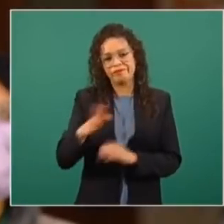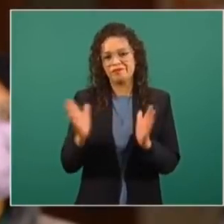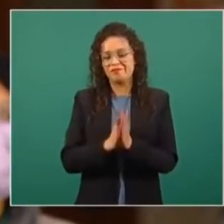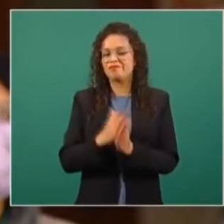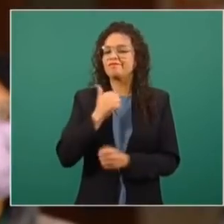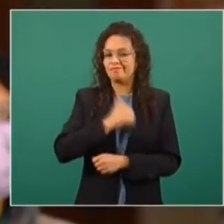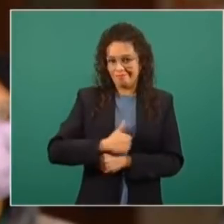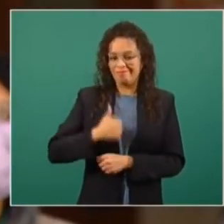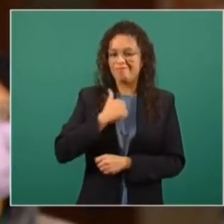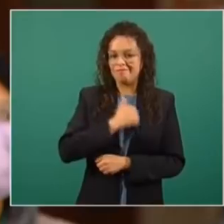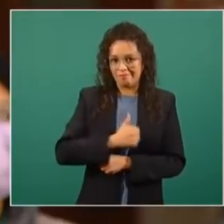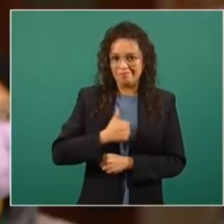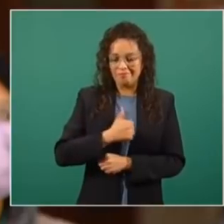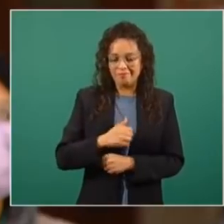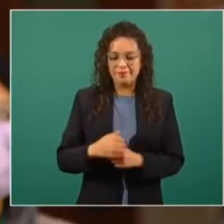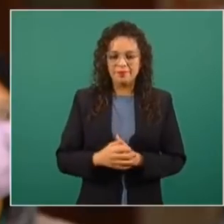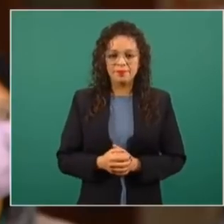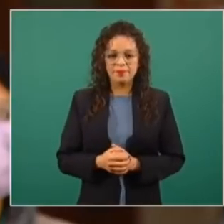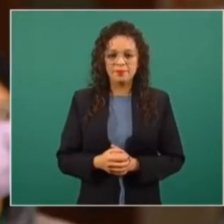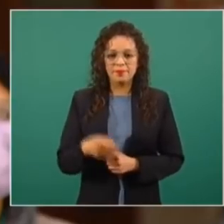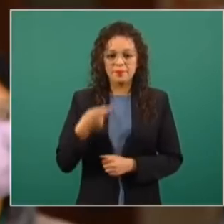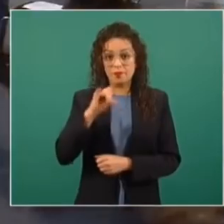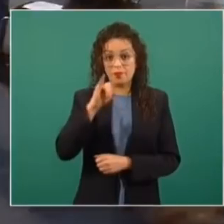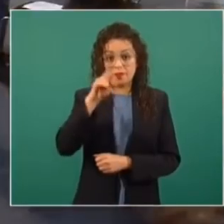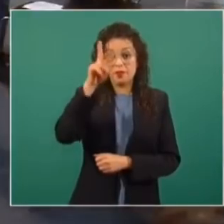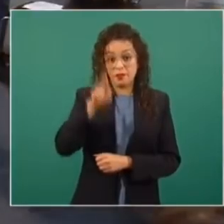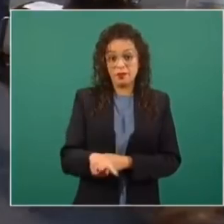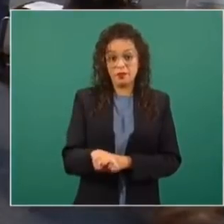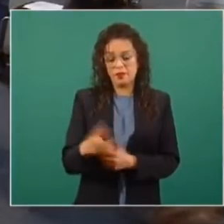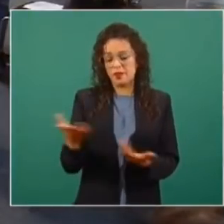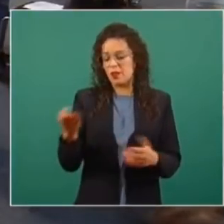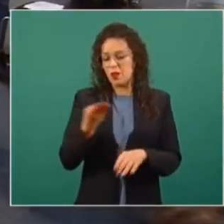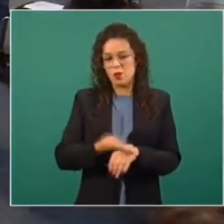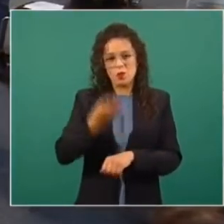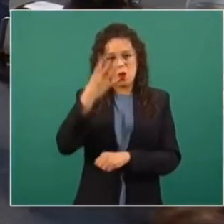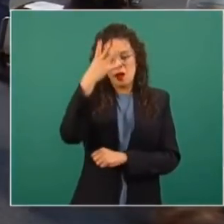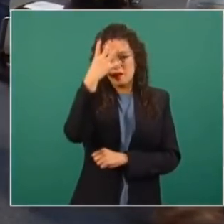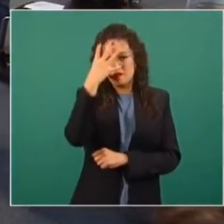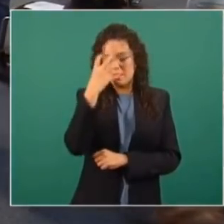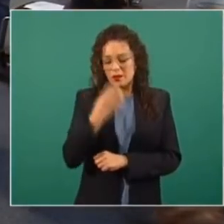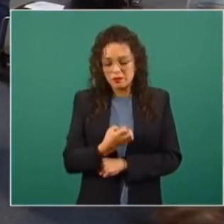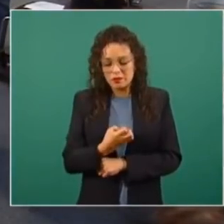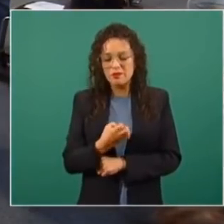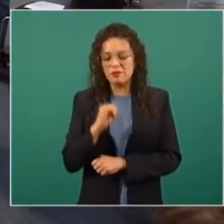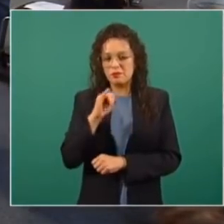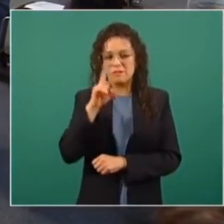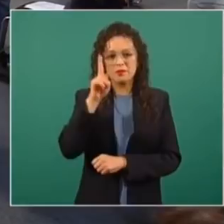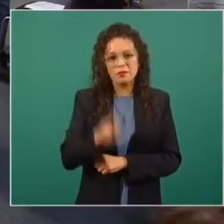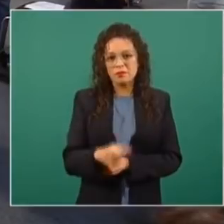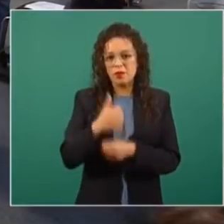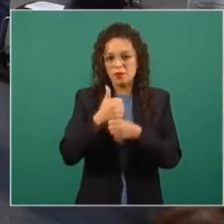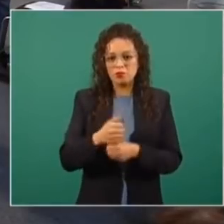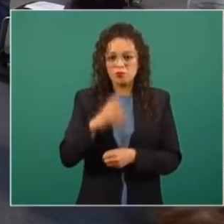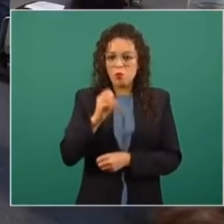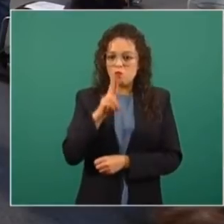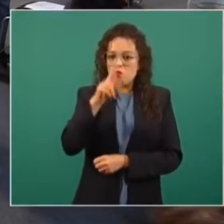Y en efecto, es muy triste lo que está sucediendo por la pandemia,